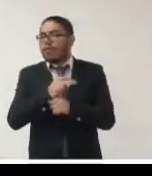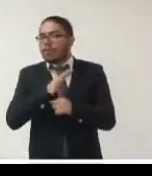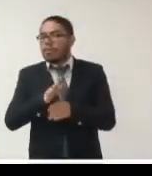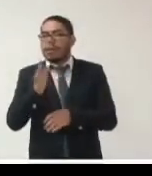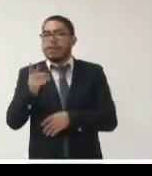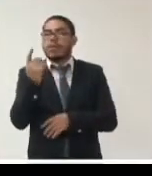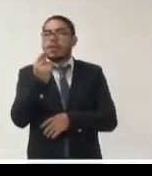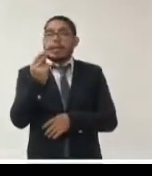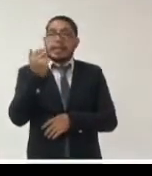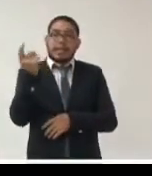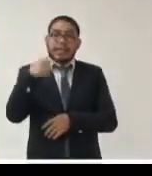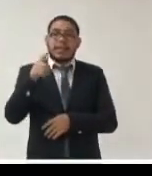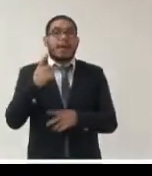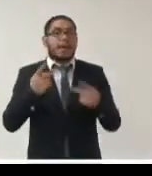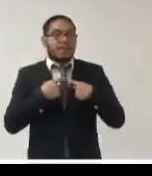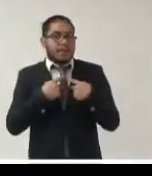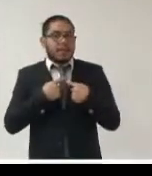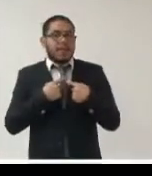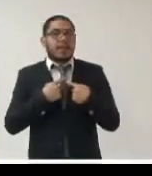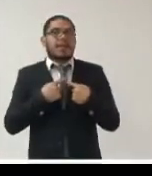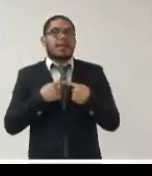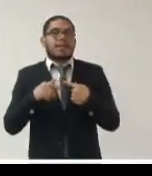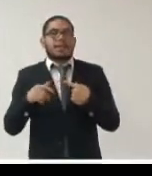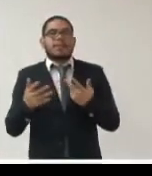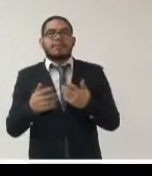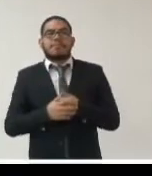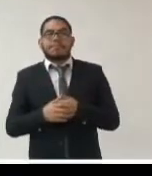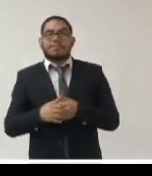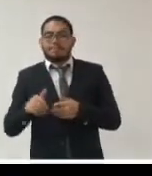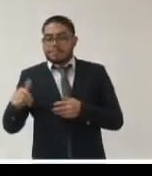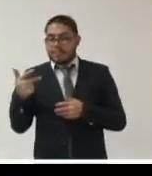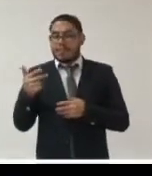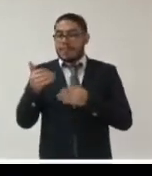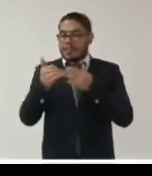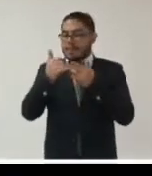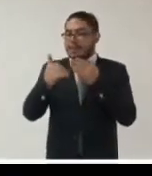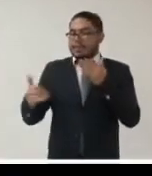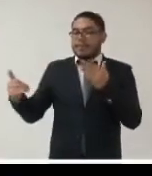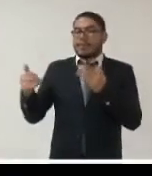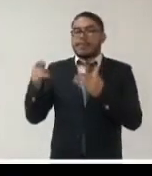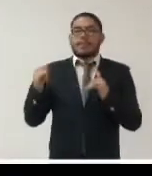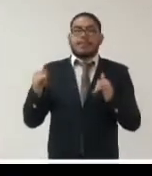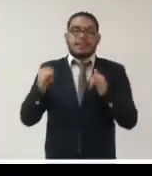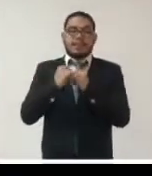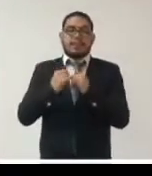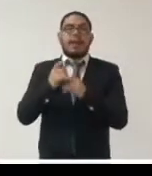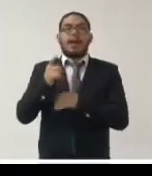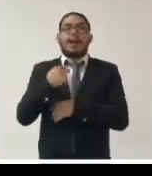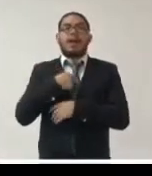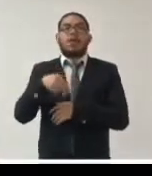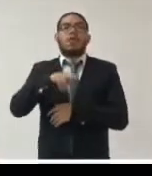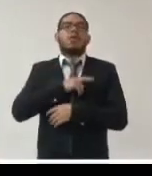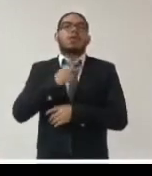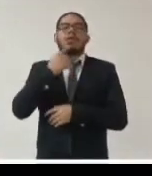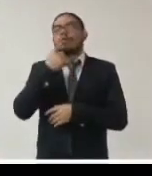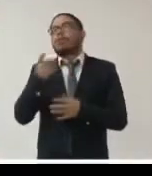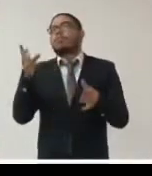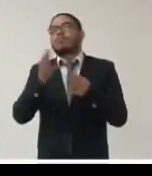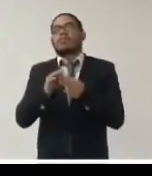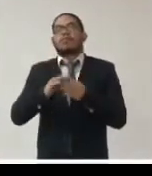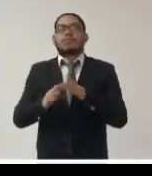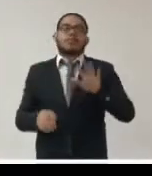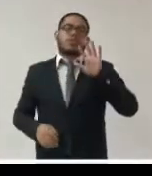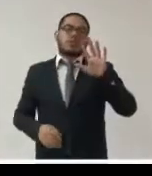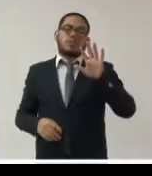contenido en 13 grandes rubros estos grandes rubros encontramos por ejemplo le llamamos como los 5